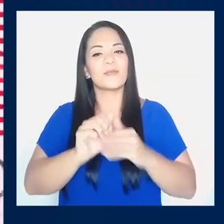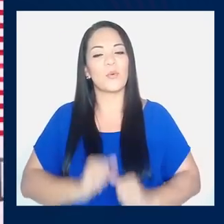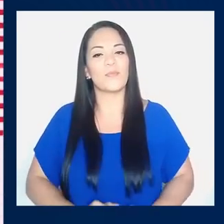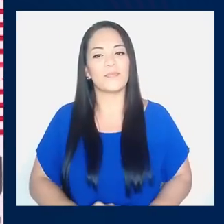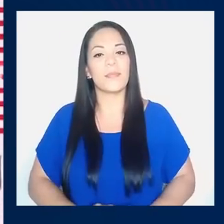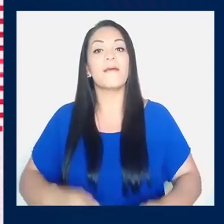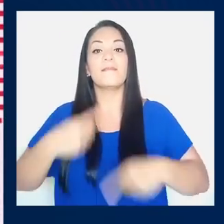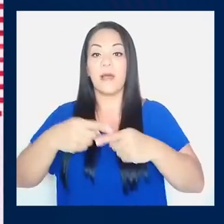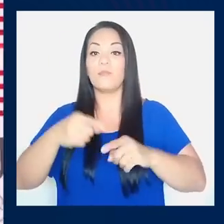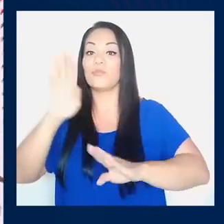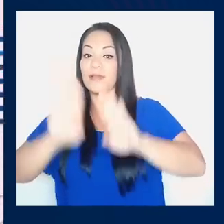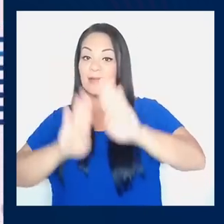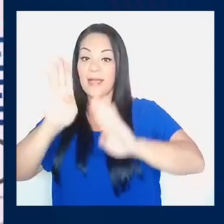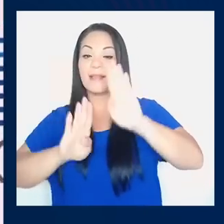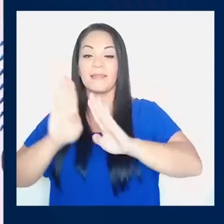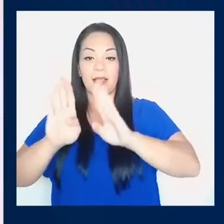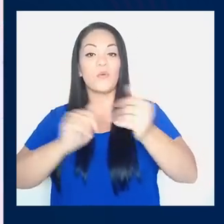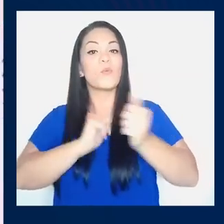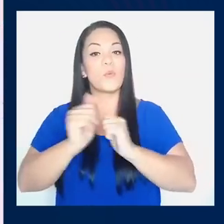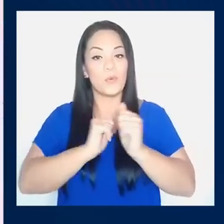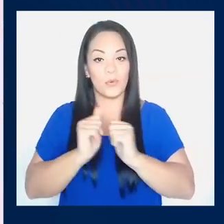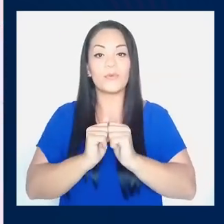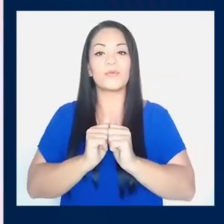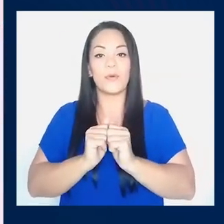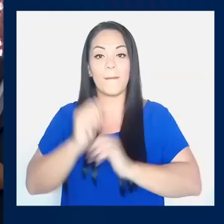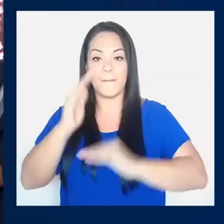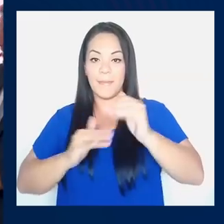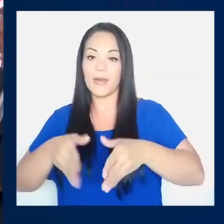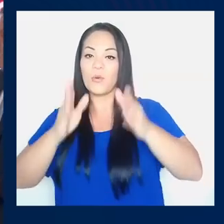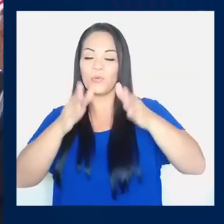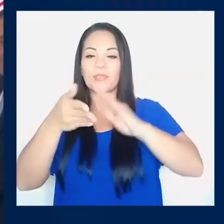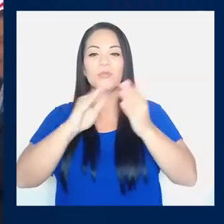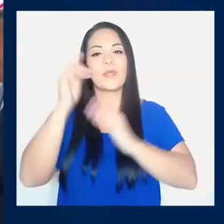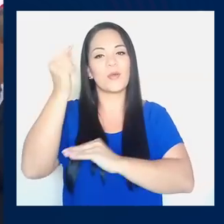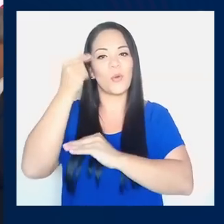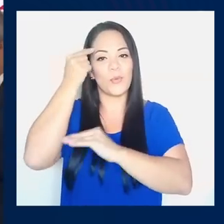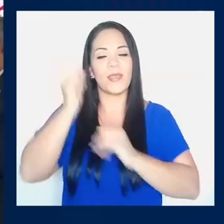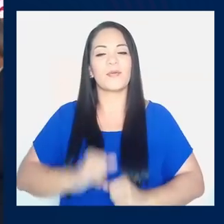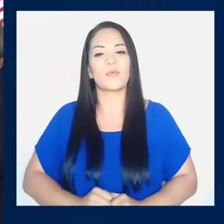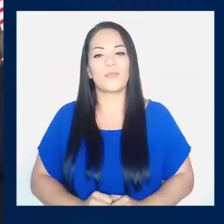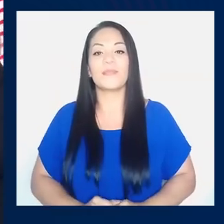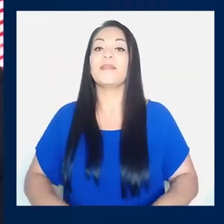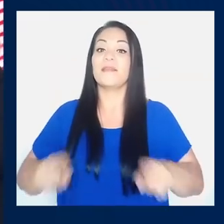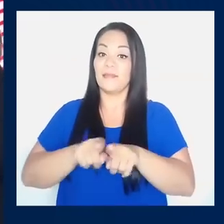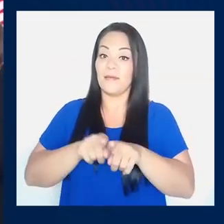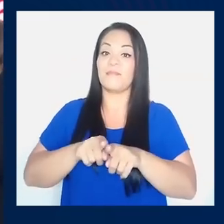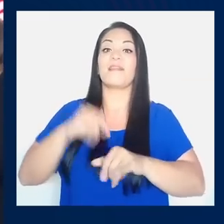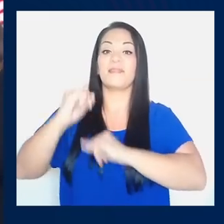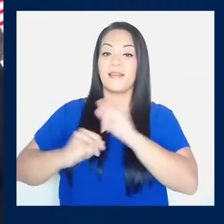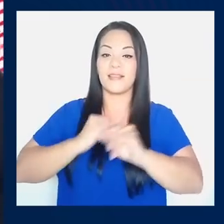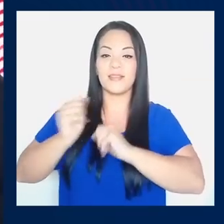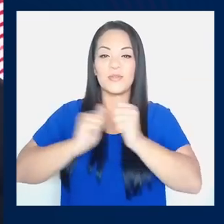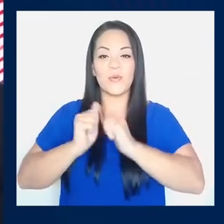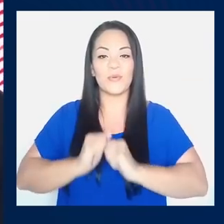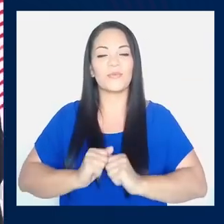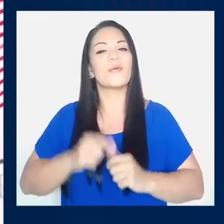y visitar los pliegos de esta ciudad-gobierno, una legislación pública internacional que va a generar muchísimo